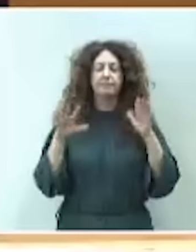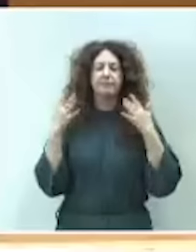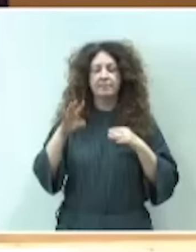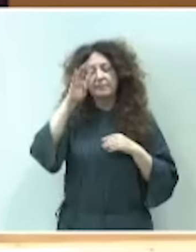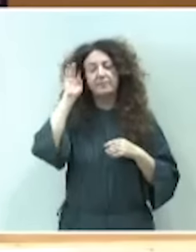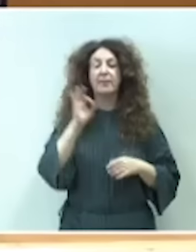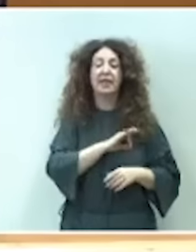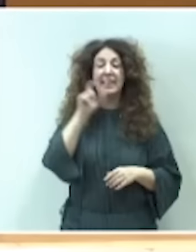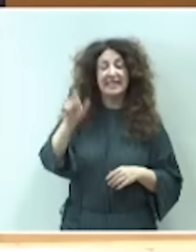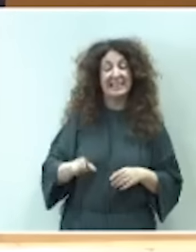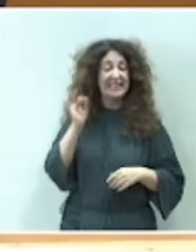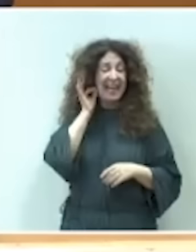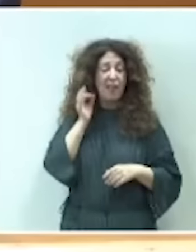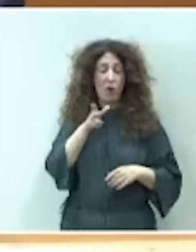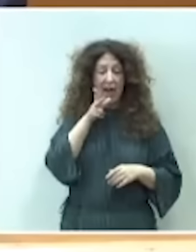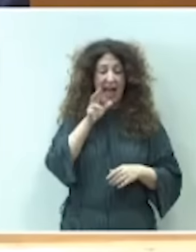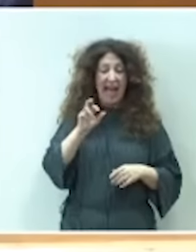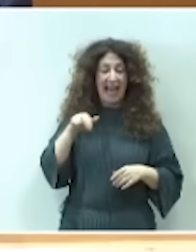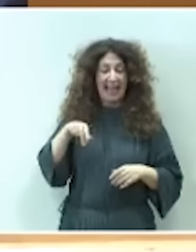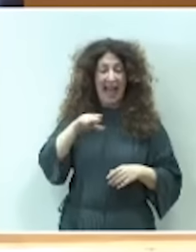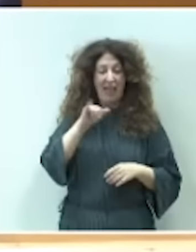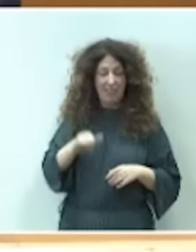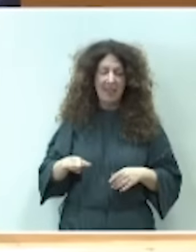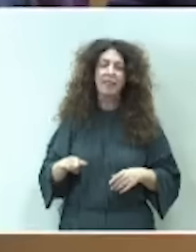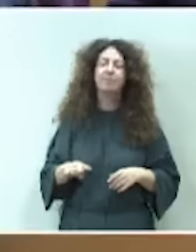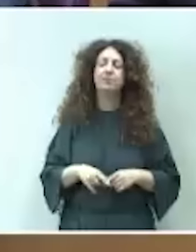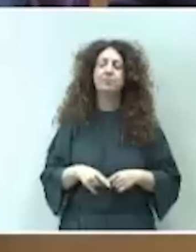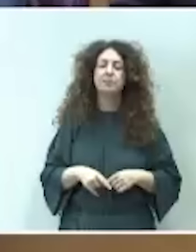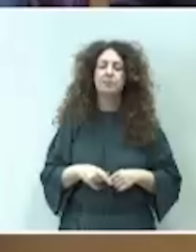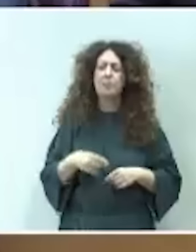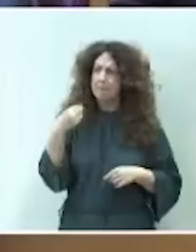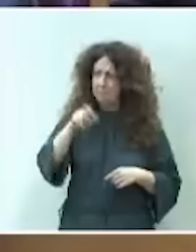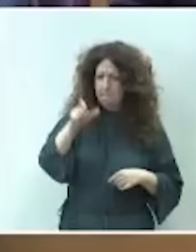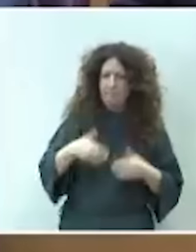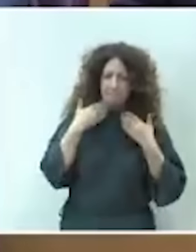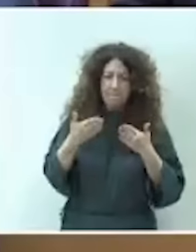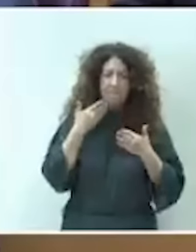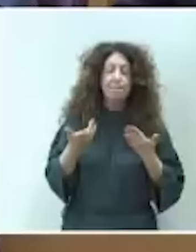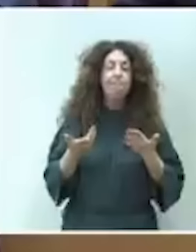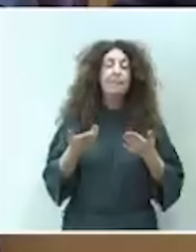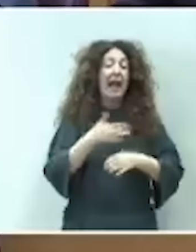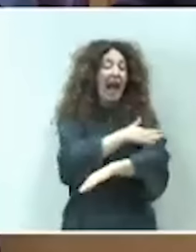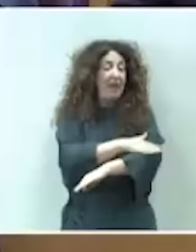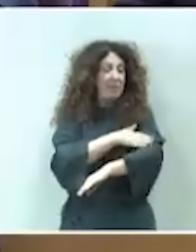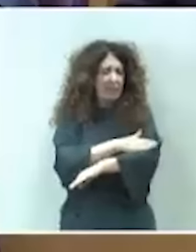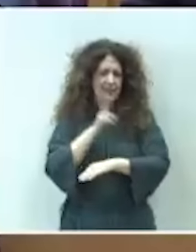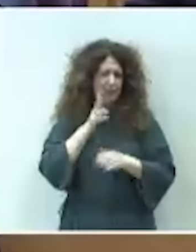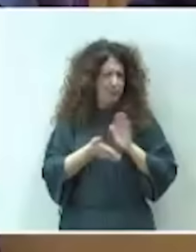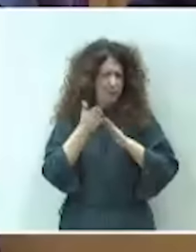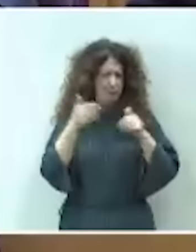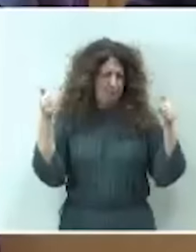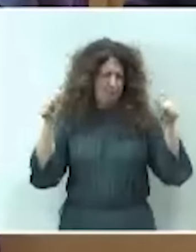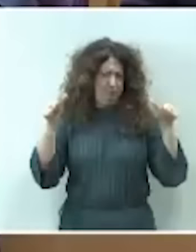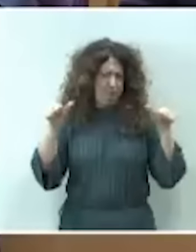Senadora Hernández, tiene la palabra. Gracias, presidente. Señor ministro, la Administración pública se está hundiendo y